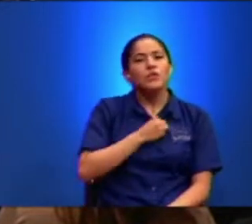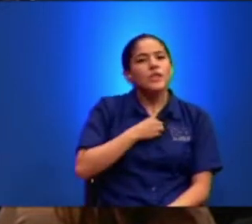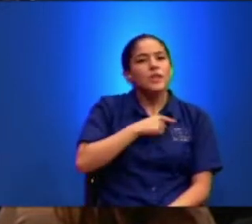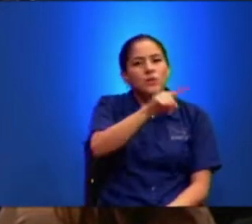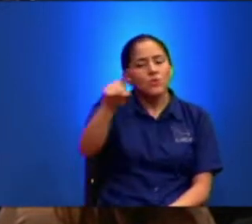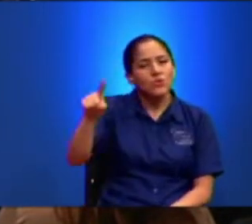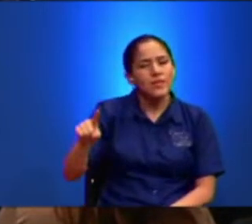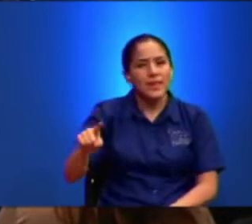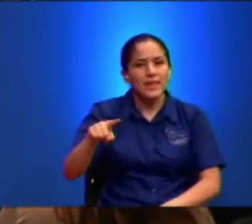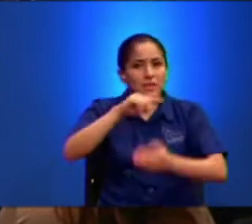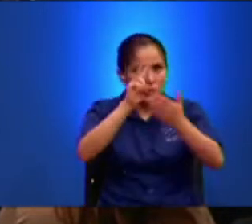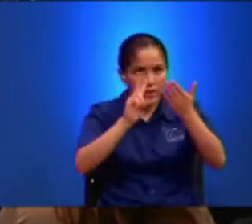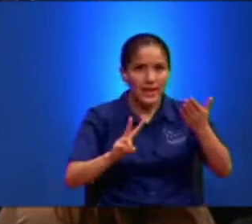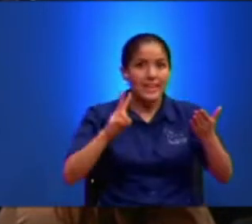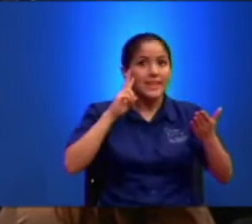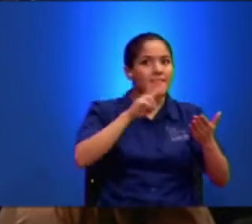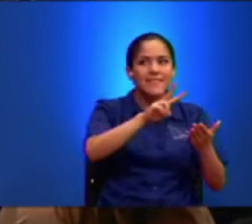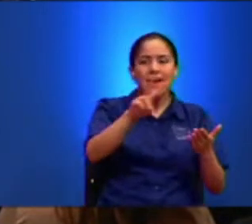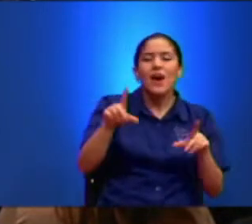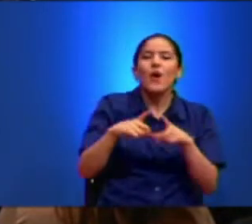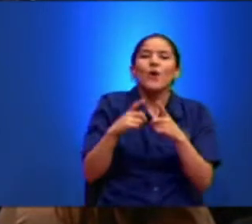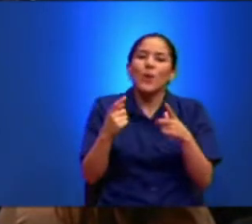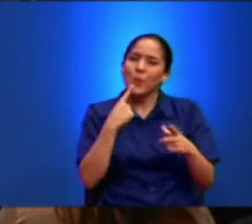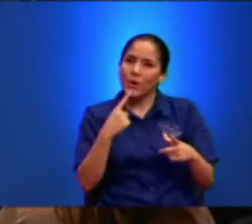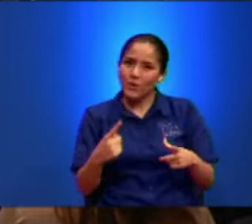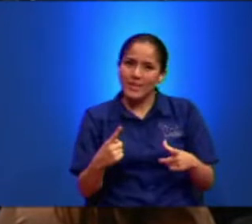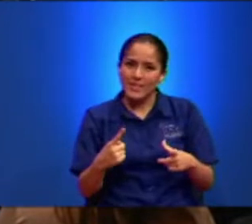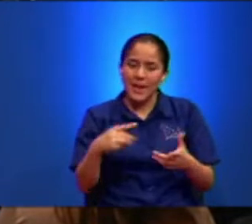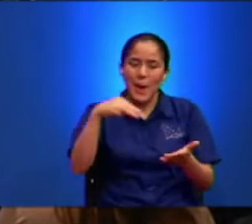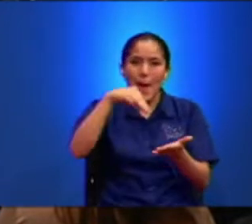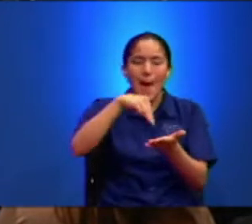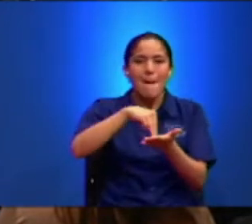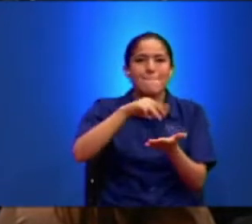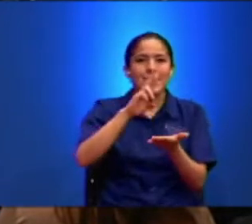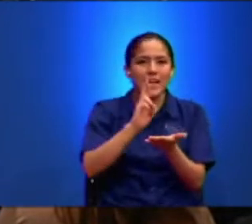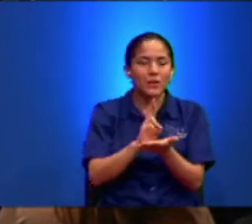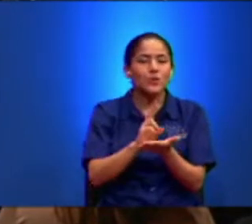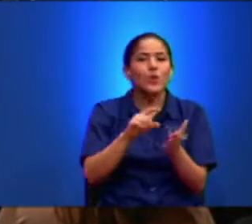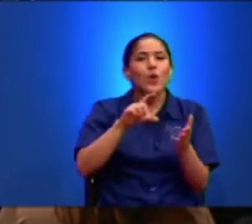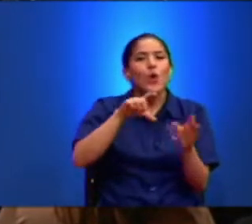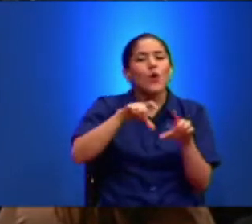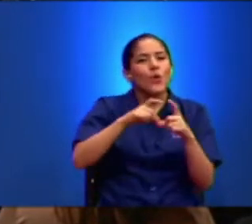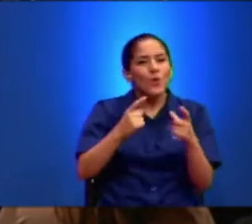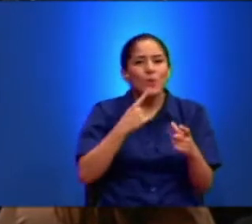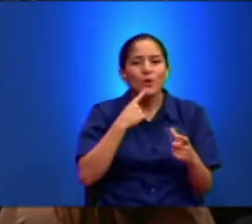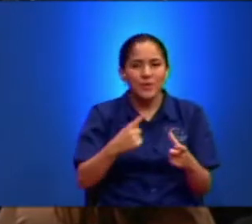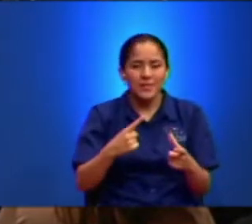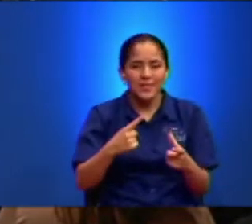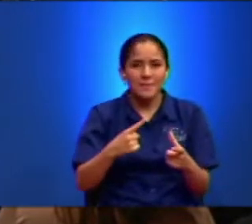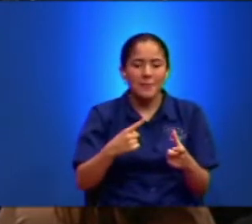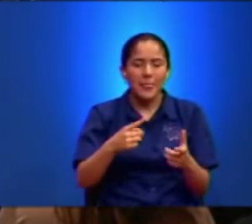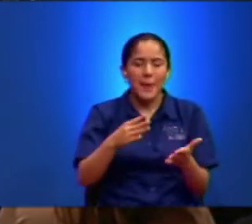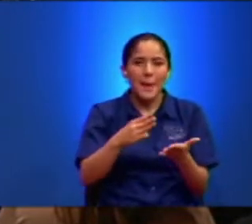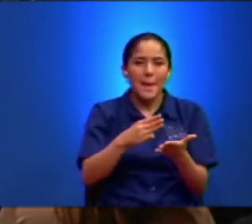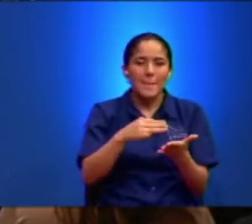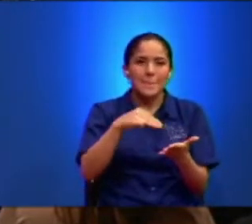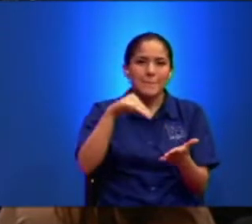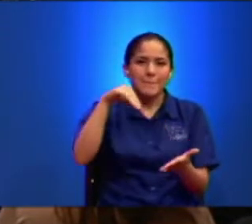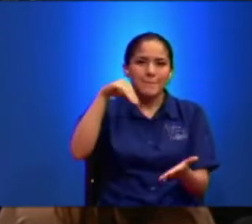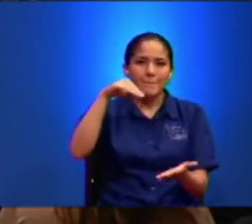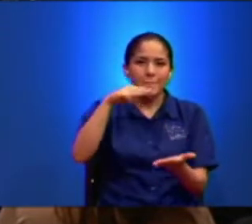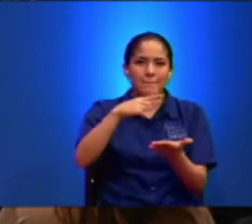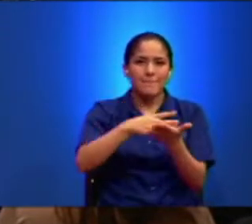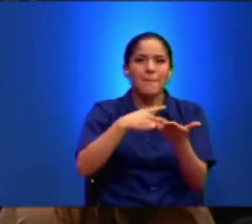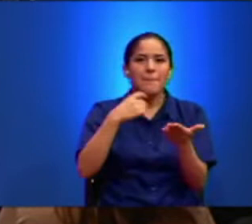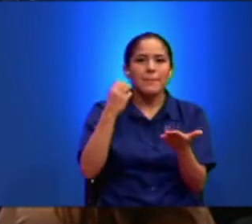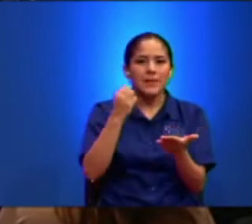Miren Como lo dice Marcos Como lo dice Mateo Y como lo dice Lucas Miren las diferencias Porque son como Evangelios